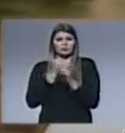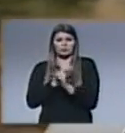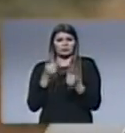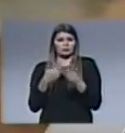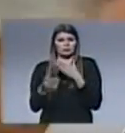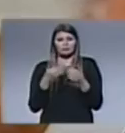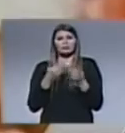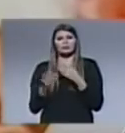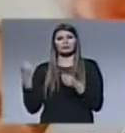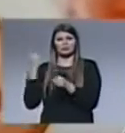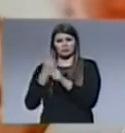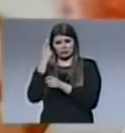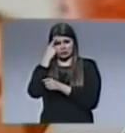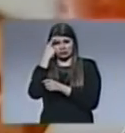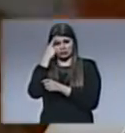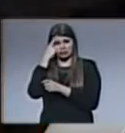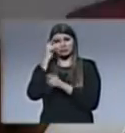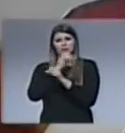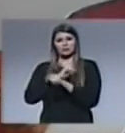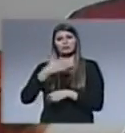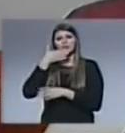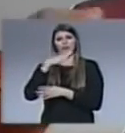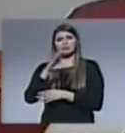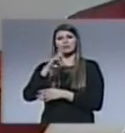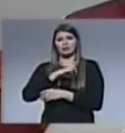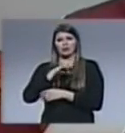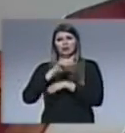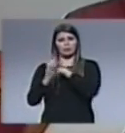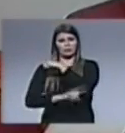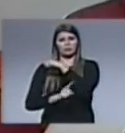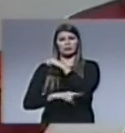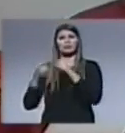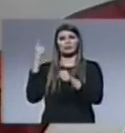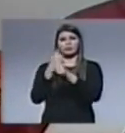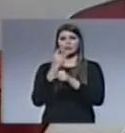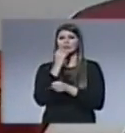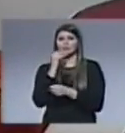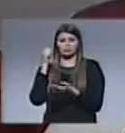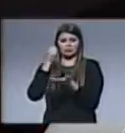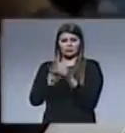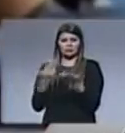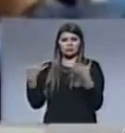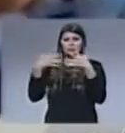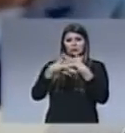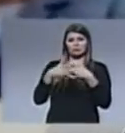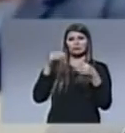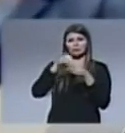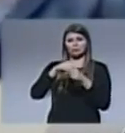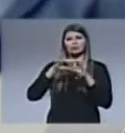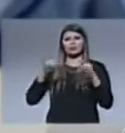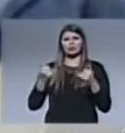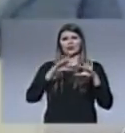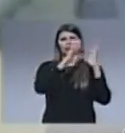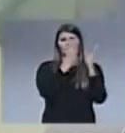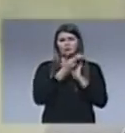El hecho de que tenga esa conciencia de poder entender que hay un Señor y ponerle primero a Él, pues ya sos parte de esta fraternidad. Mundialmente cuenta con